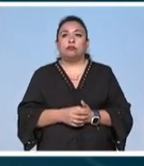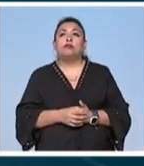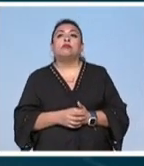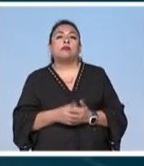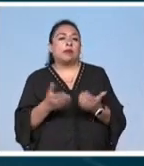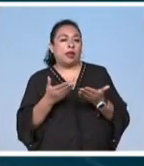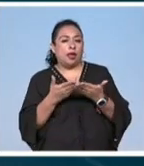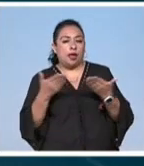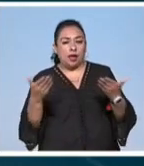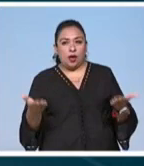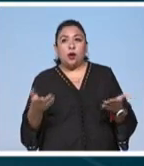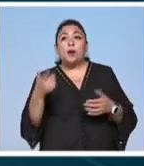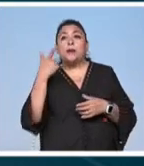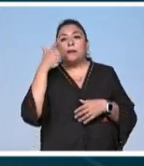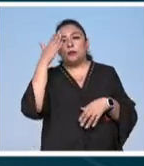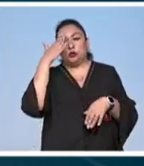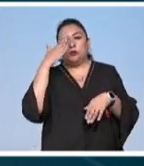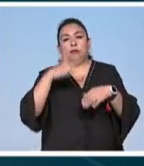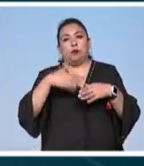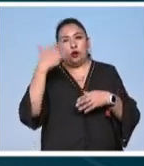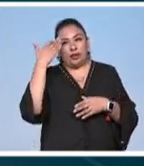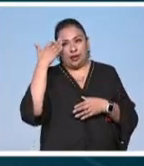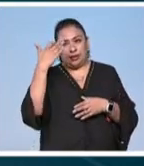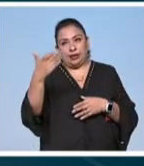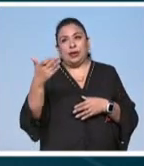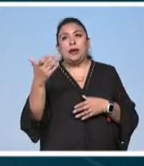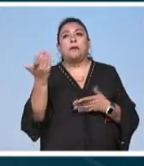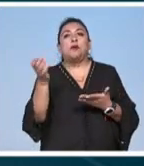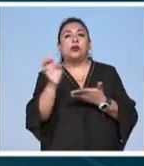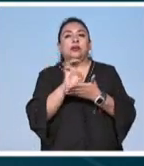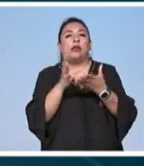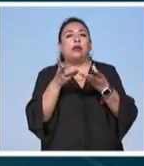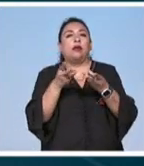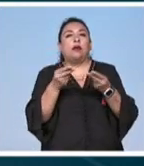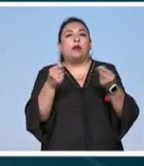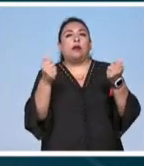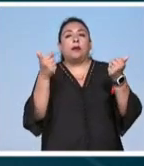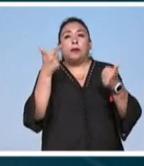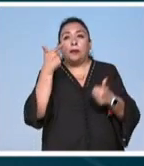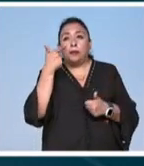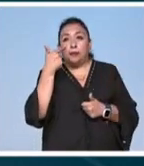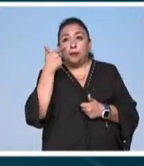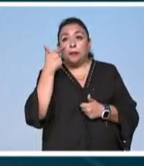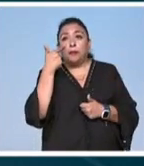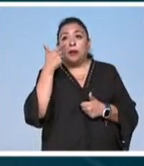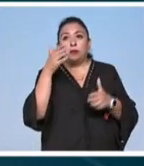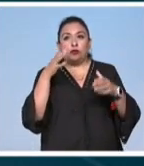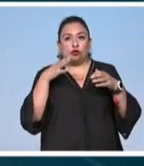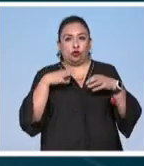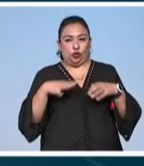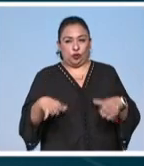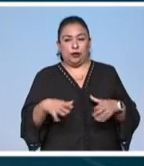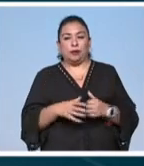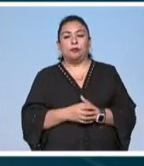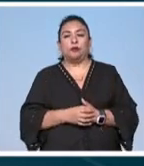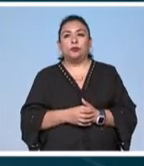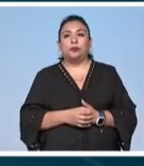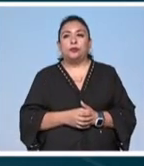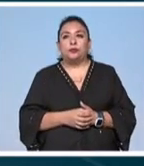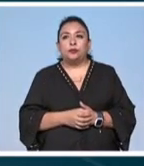ahora naveguemos en la memoria y el tiempo escenario estéreo donde se encuentran los cuerpos suspendidos